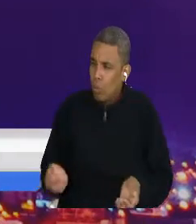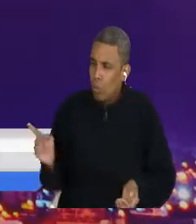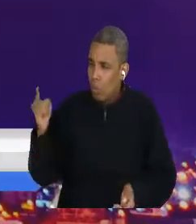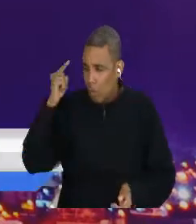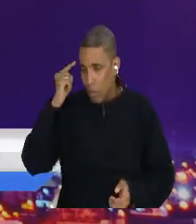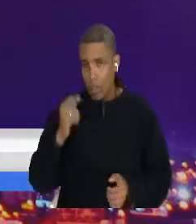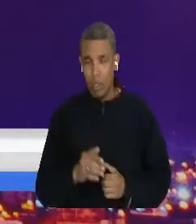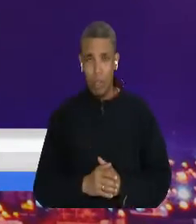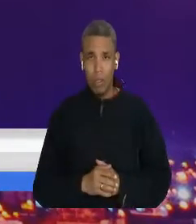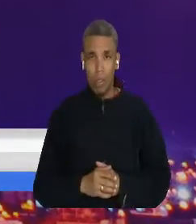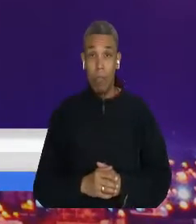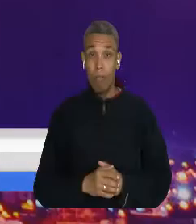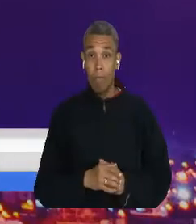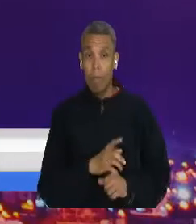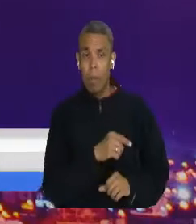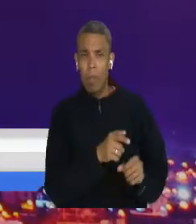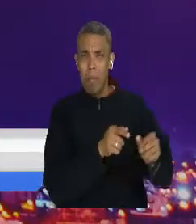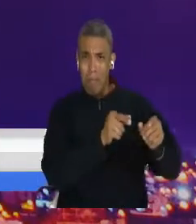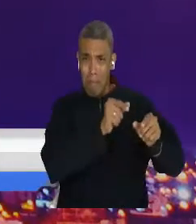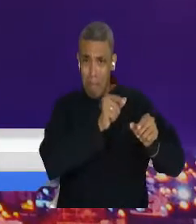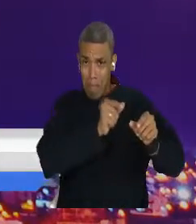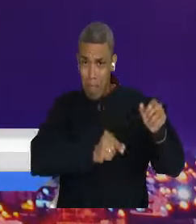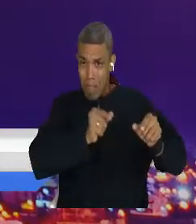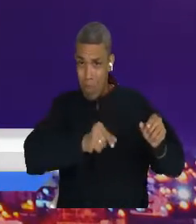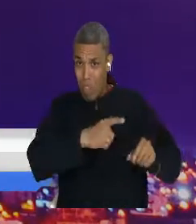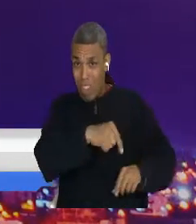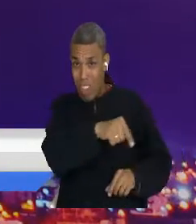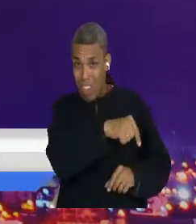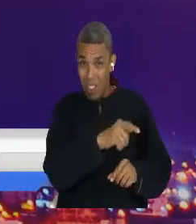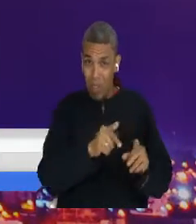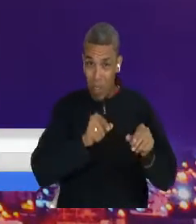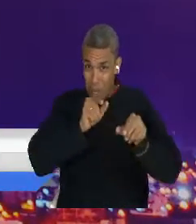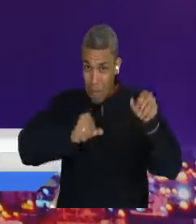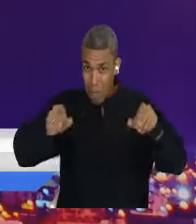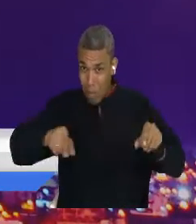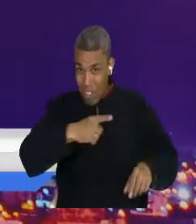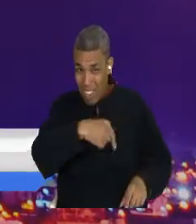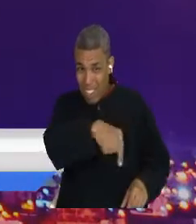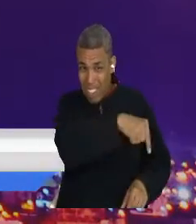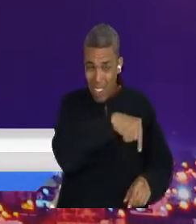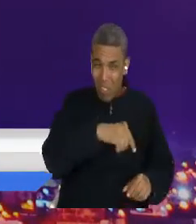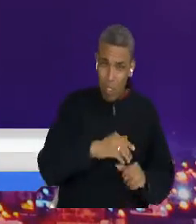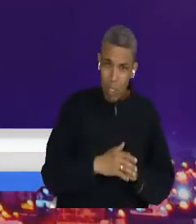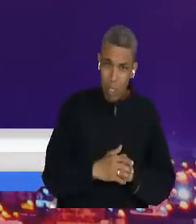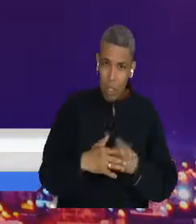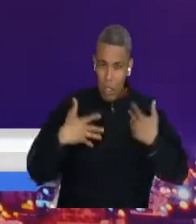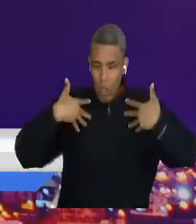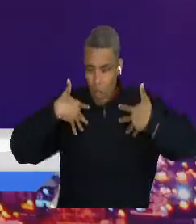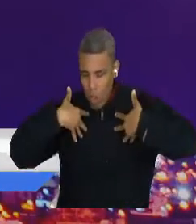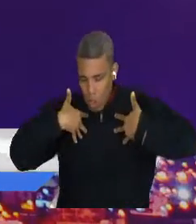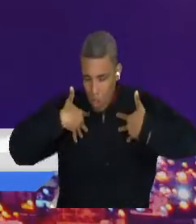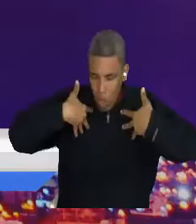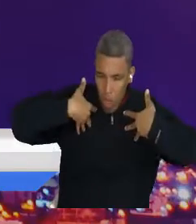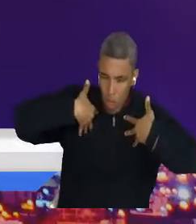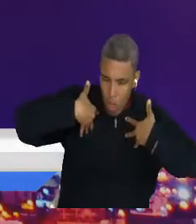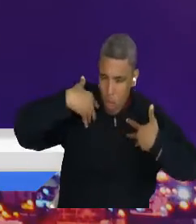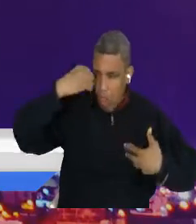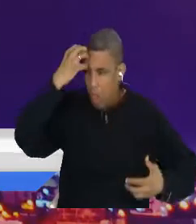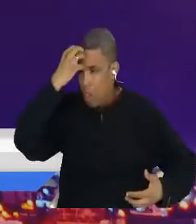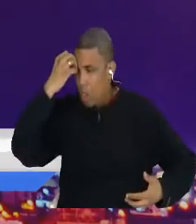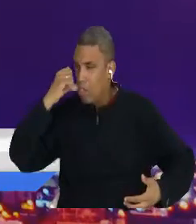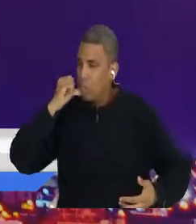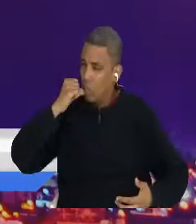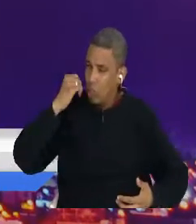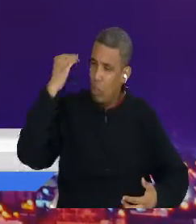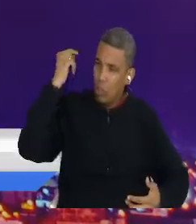paz. son la razón de ser y el por qué se inician unos procesos de acuerdo en La Habana. Y que, desde luego, tienen que